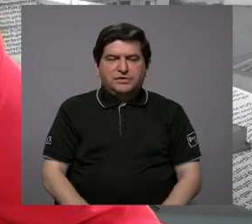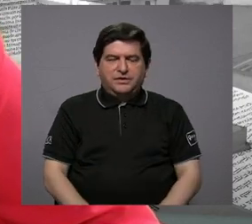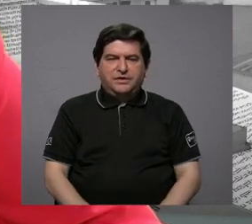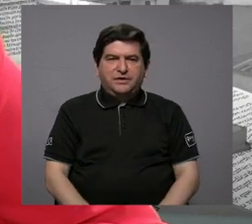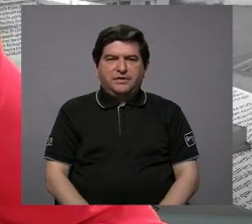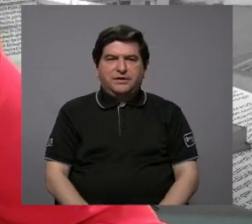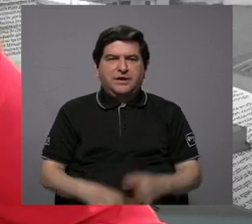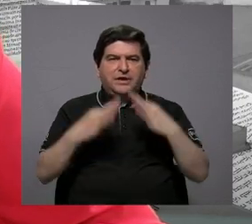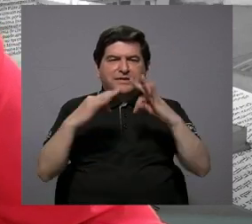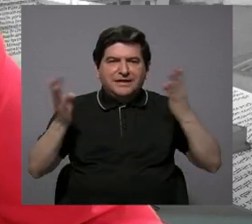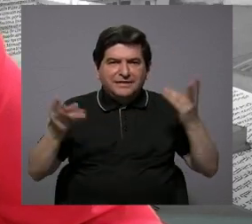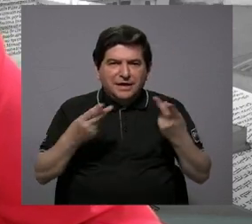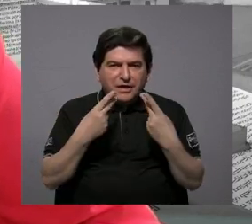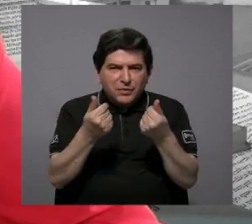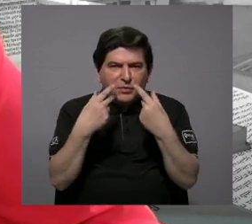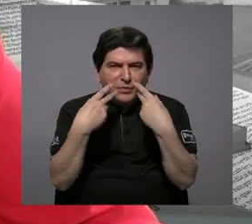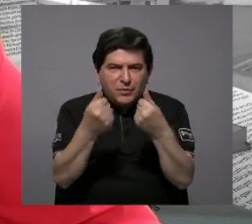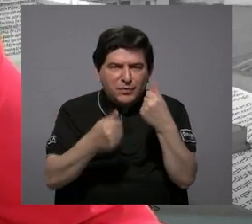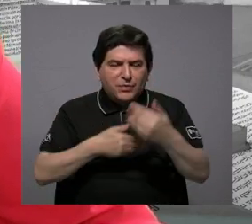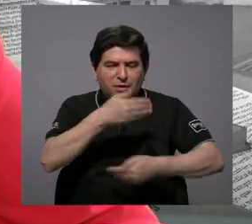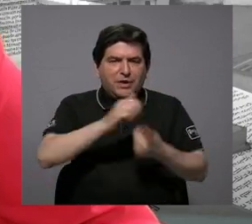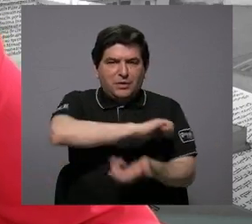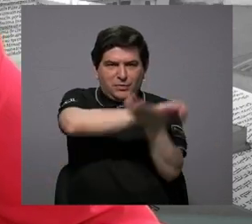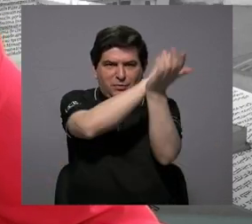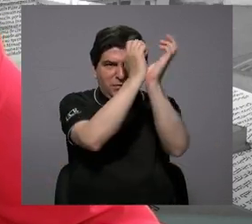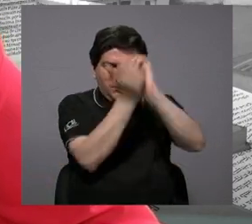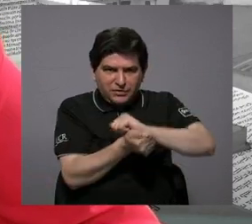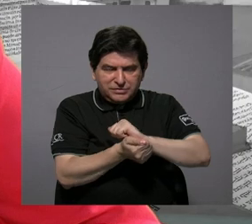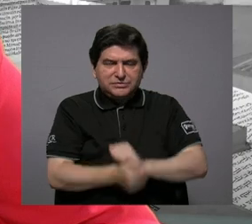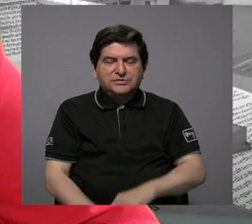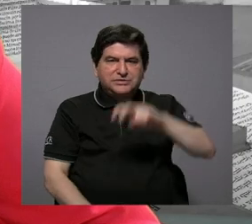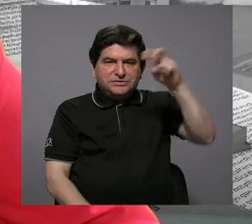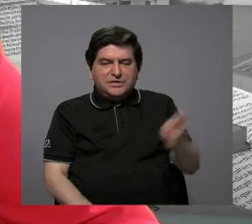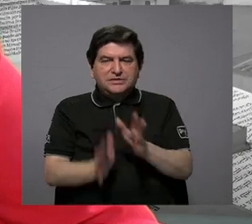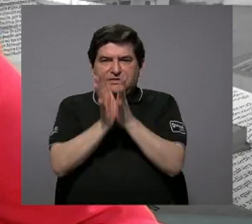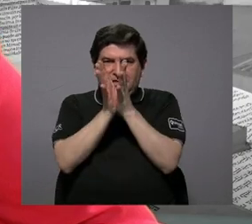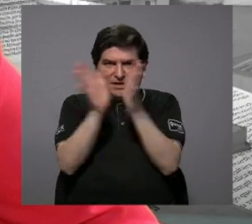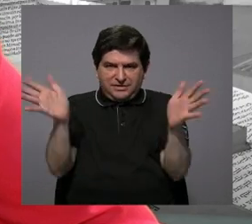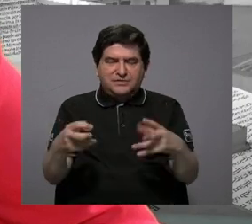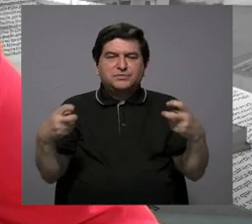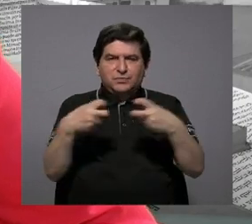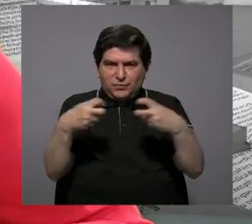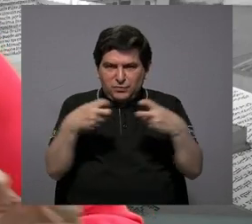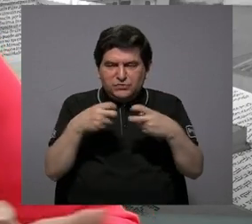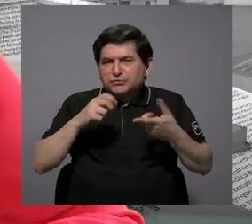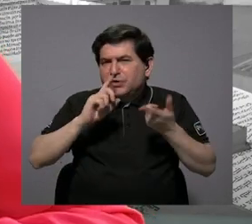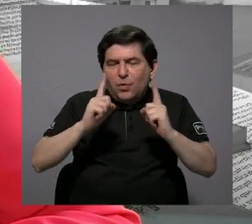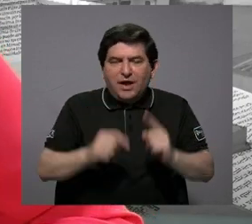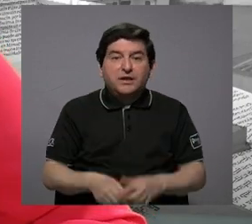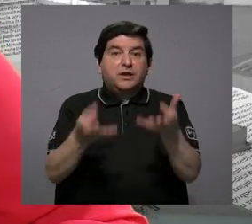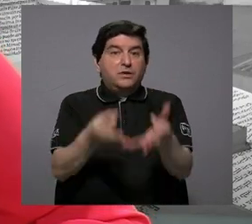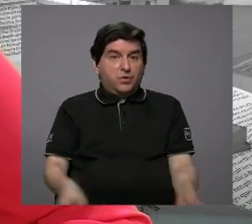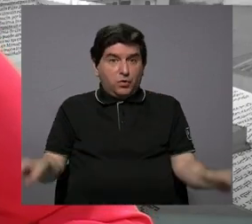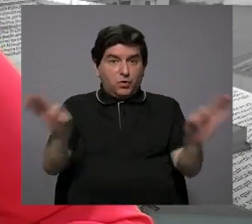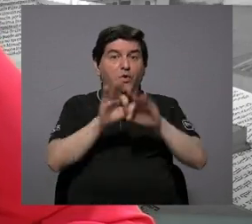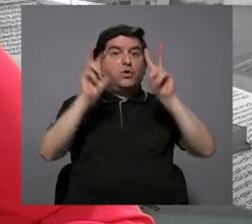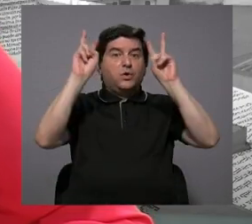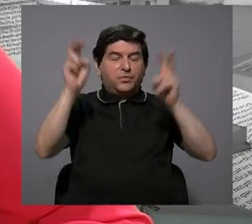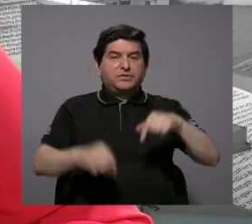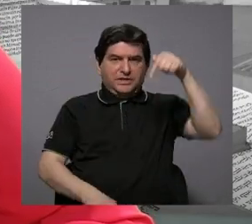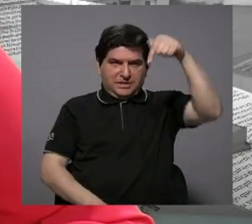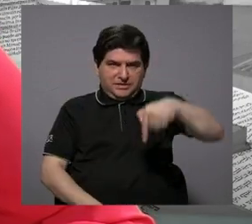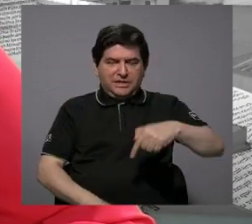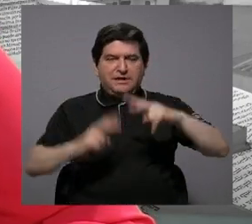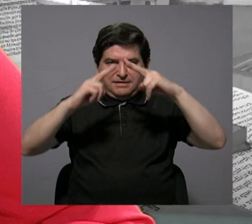para acelerar la transición del transporte público eléctrico? Lo que importa de este tema